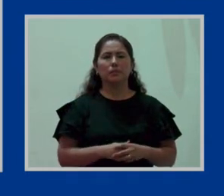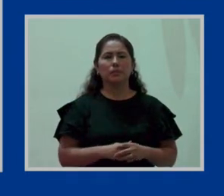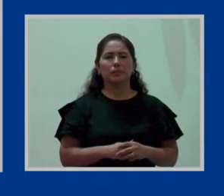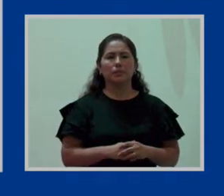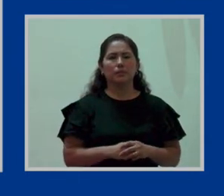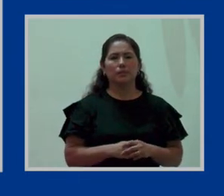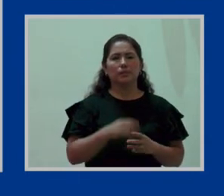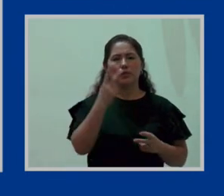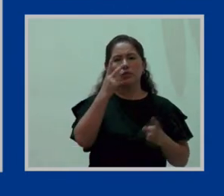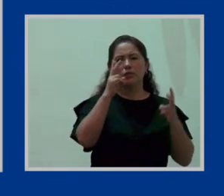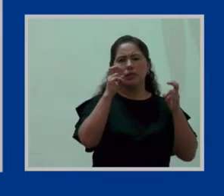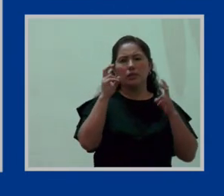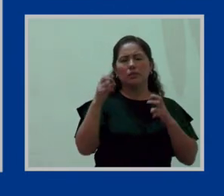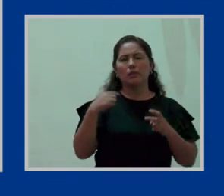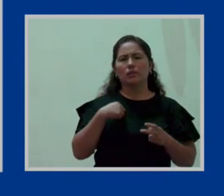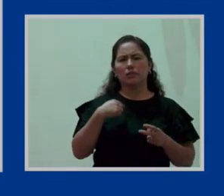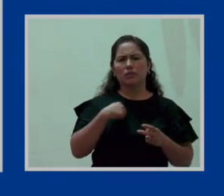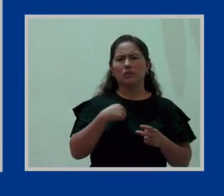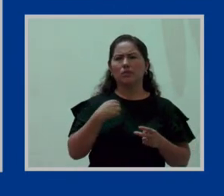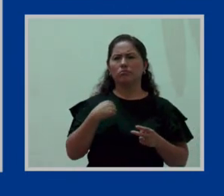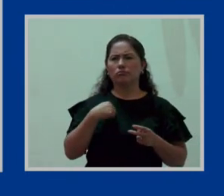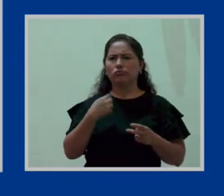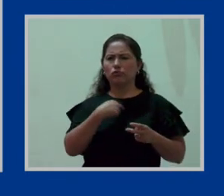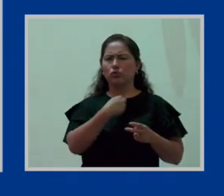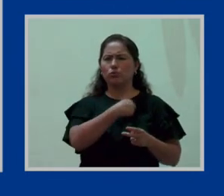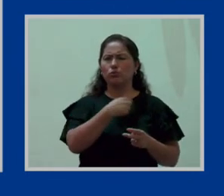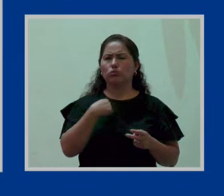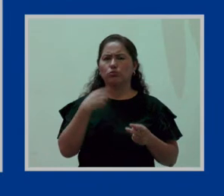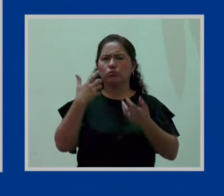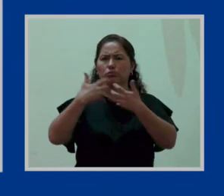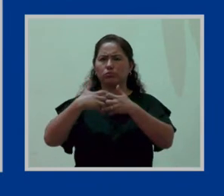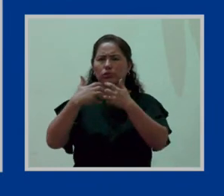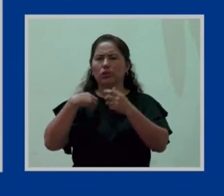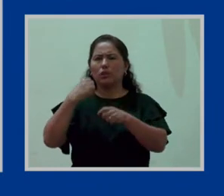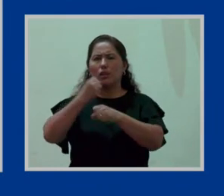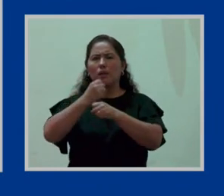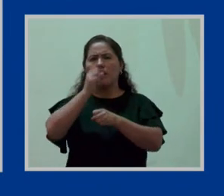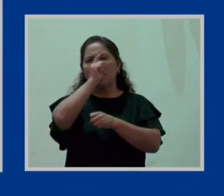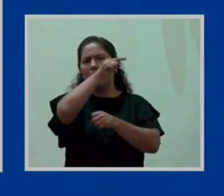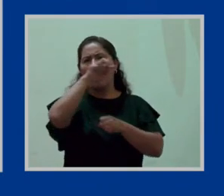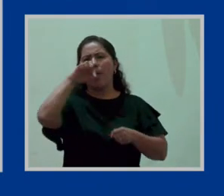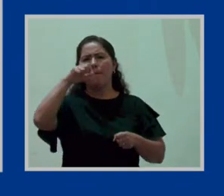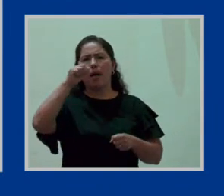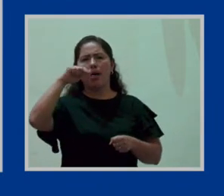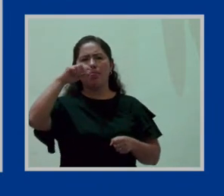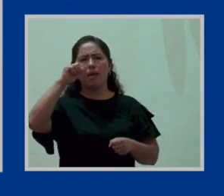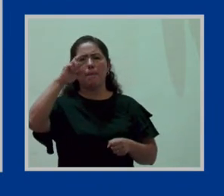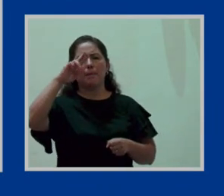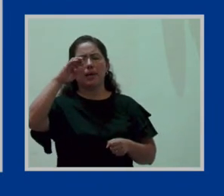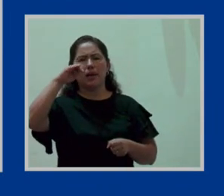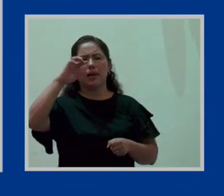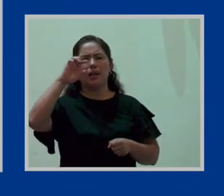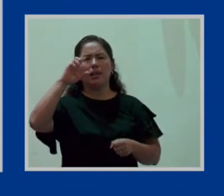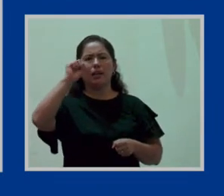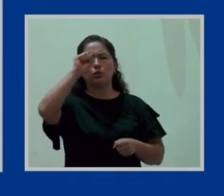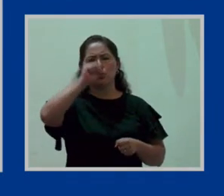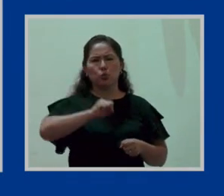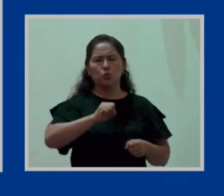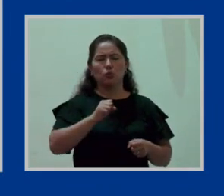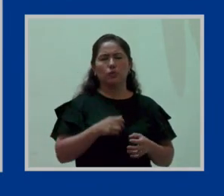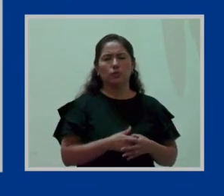Oiga usted, ¿sabe qué? Nosotros somos una empresa que estamos en la Panamericana Norte, no, en la Panamericana Sur,